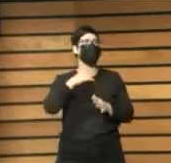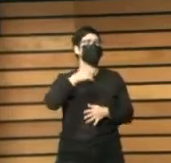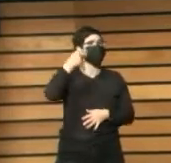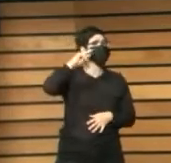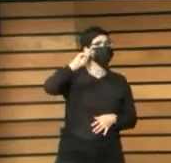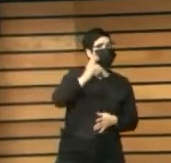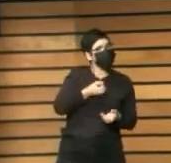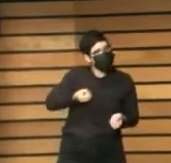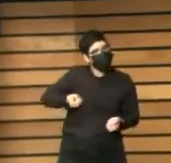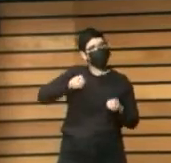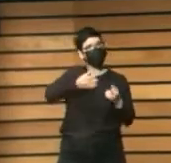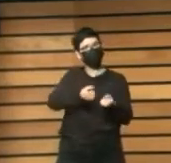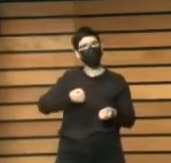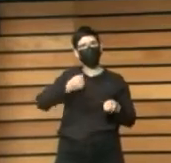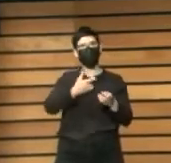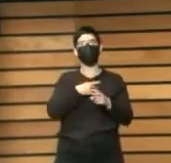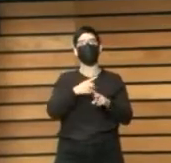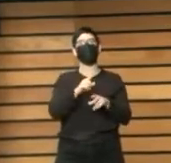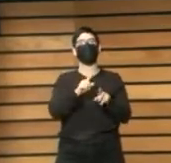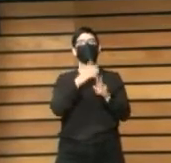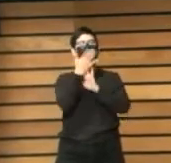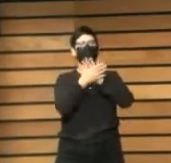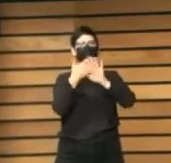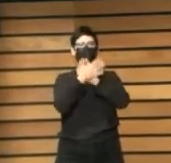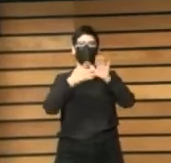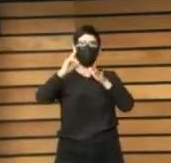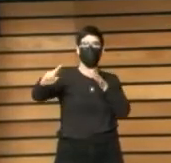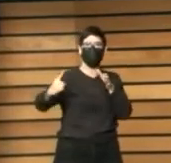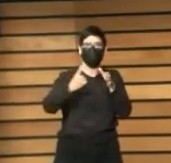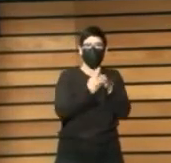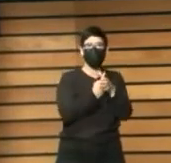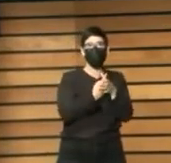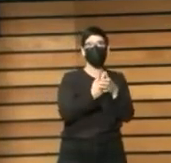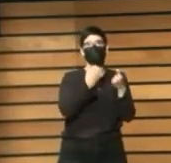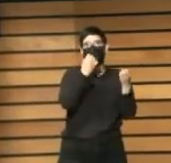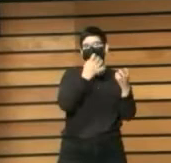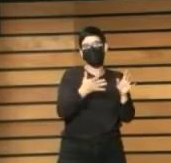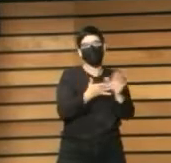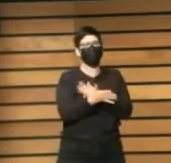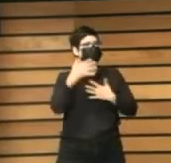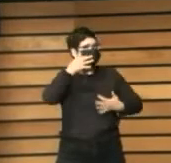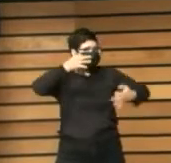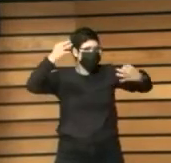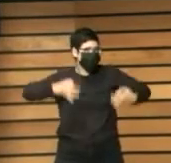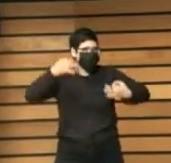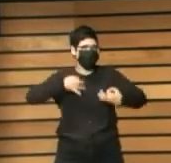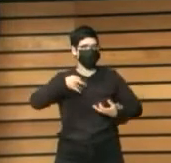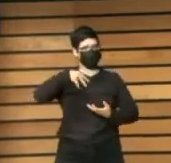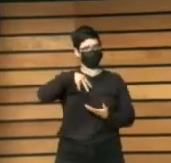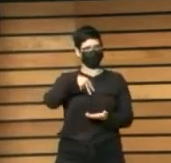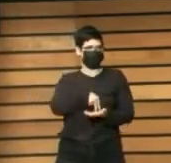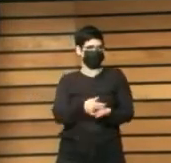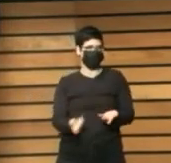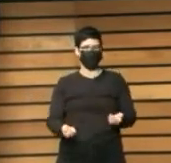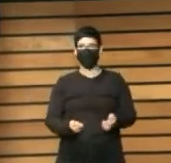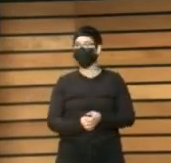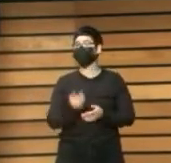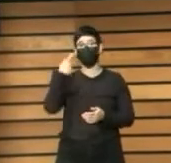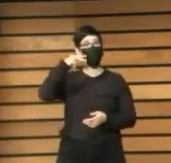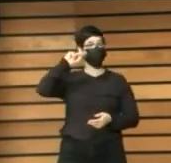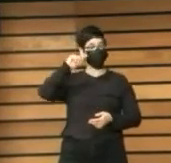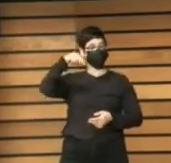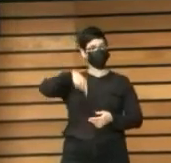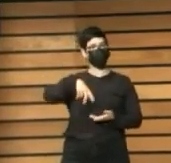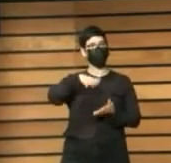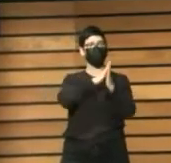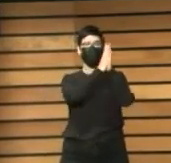para que también cuando hablamos de inclusión que tengamos ahí nombres y apellidos de las experiencias que hemos llevado a cabo en la biblioteca